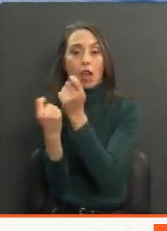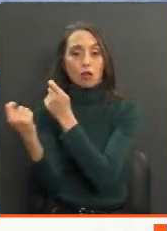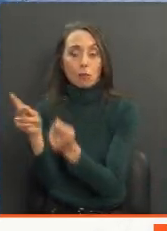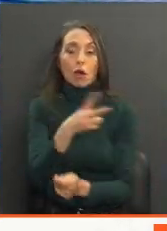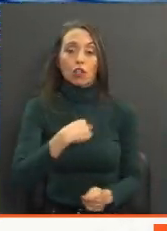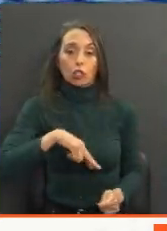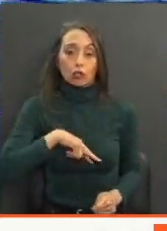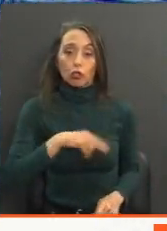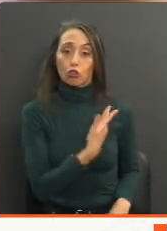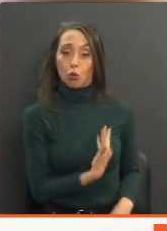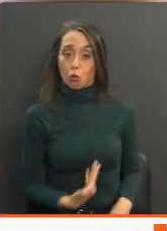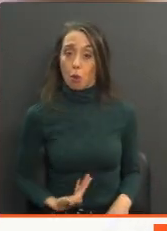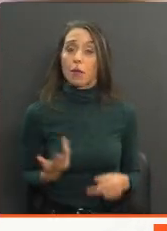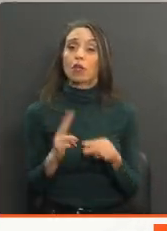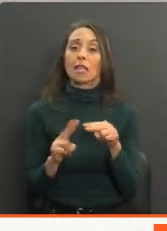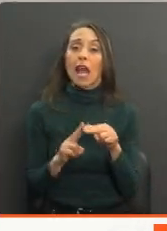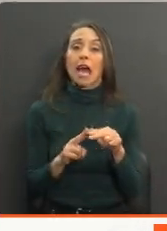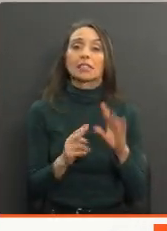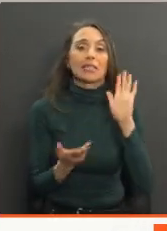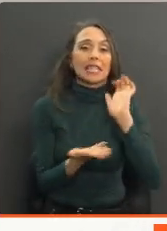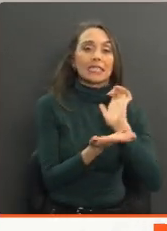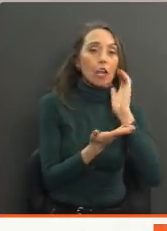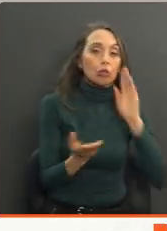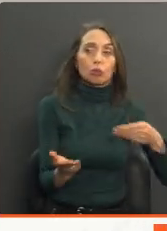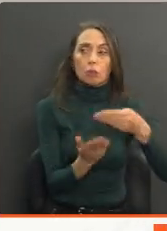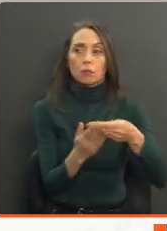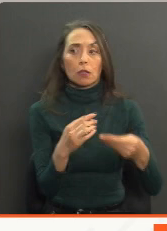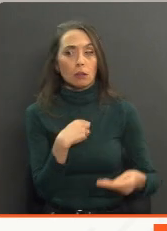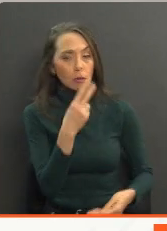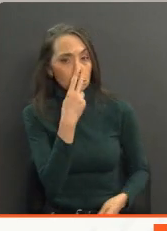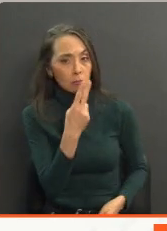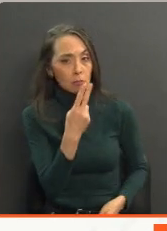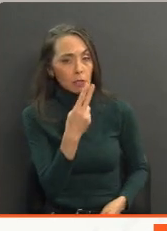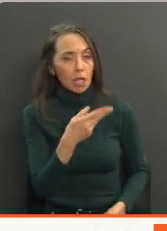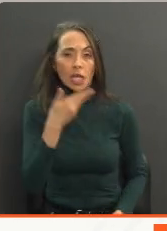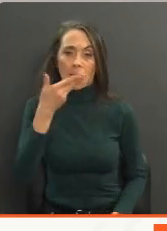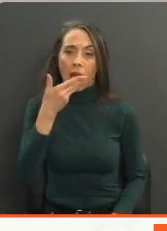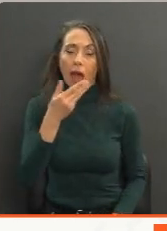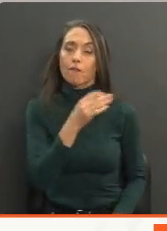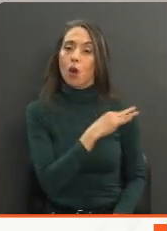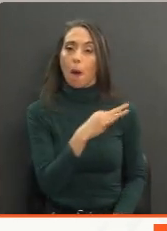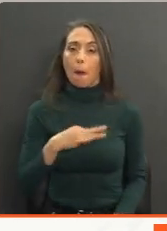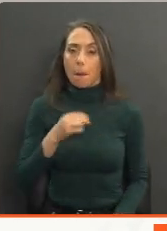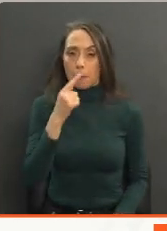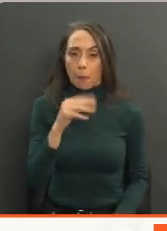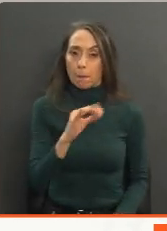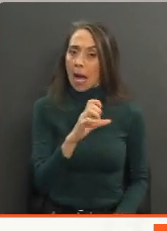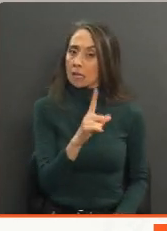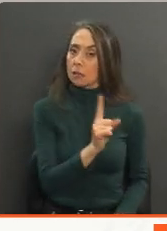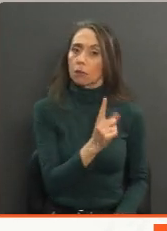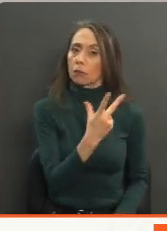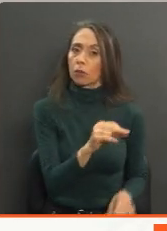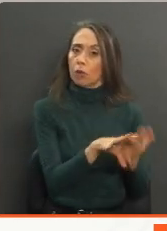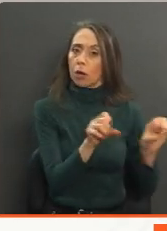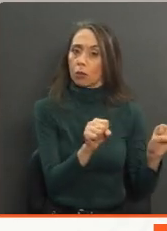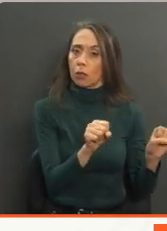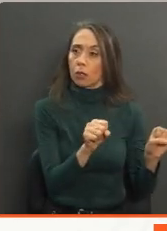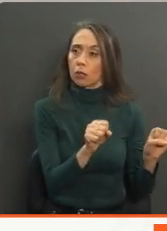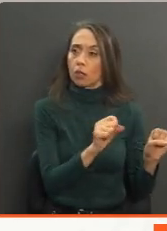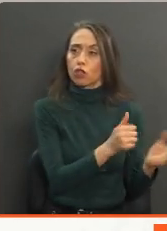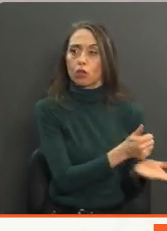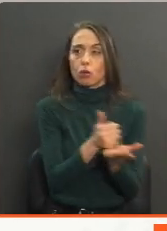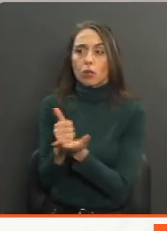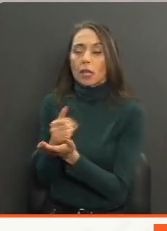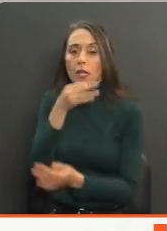estas medidas como de subsidio. A mí no me parecieron las primeras declaraciones del ministro Marcel, mucho menos ayuda a lo de la ministra